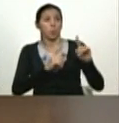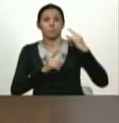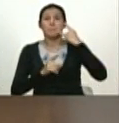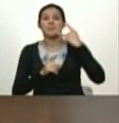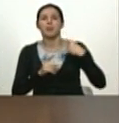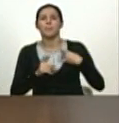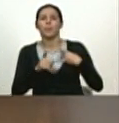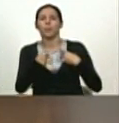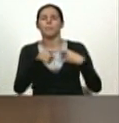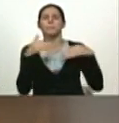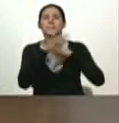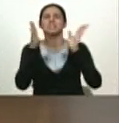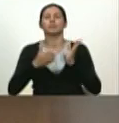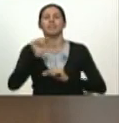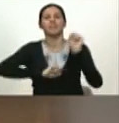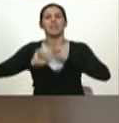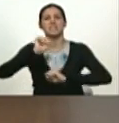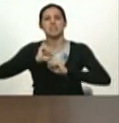Padrino López.